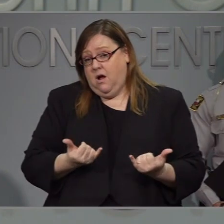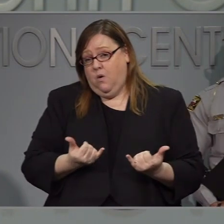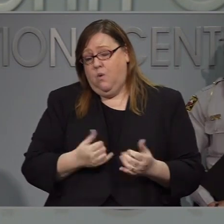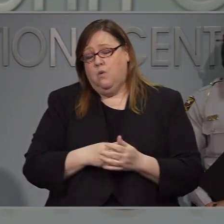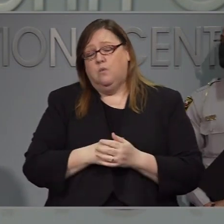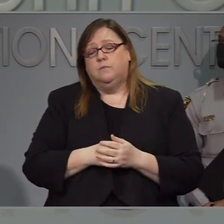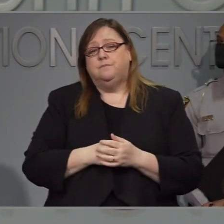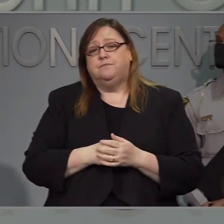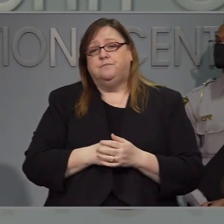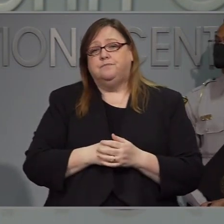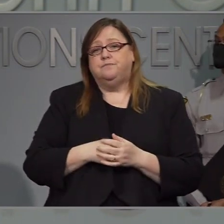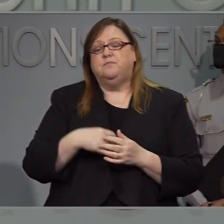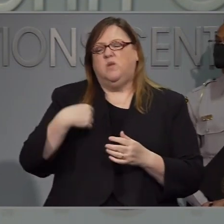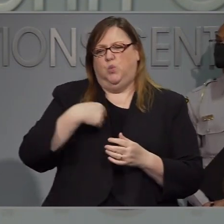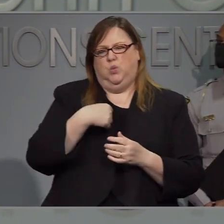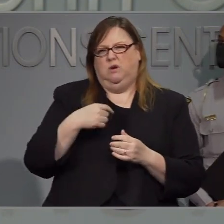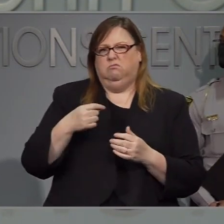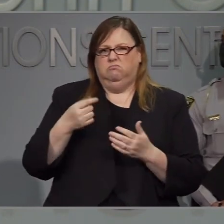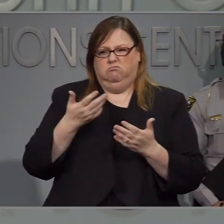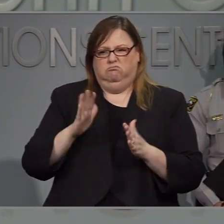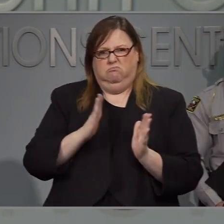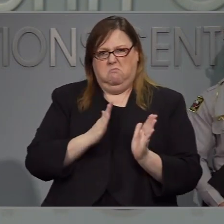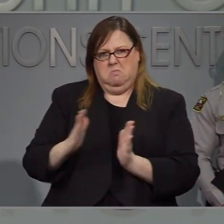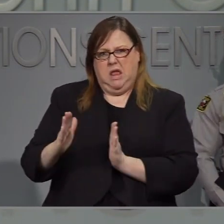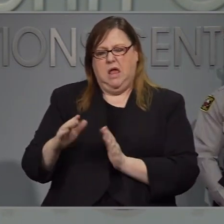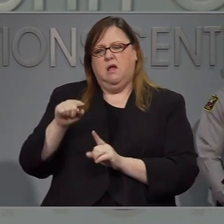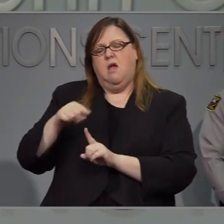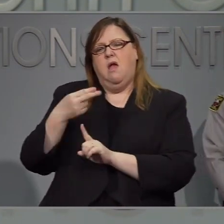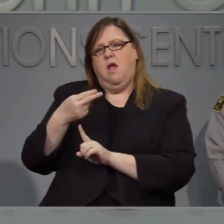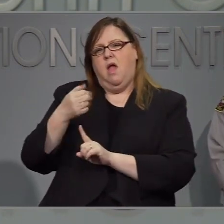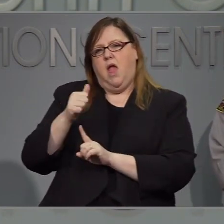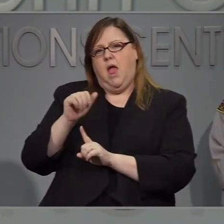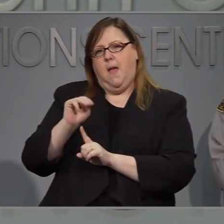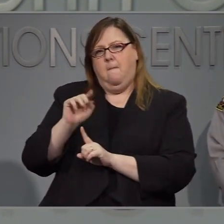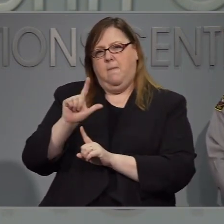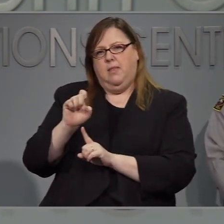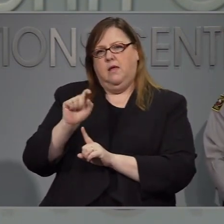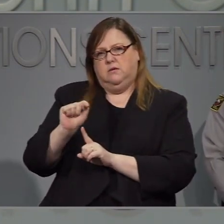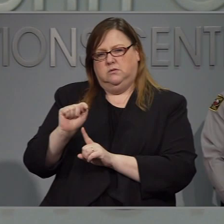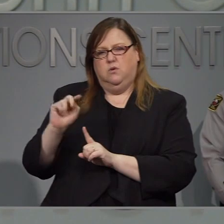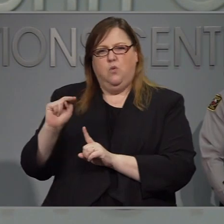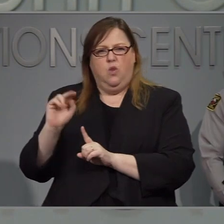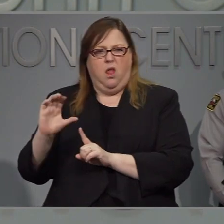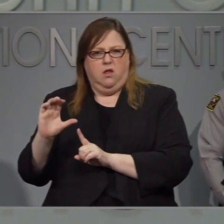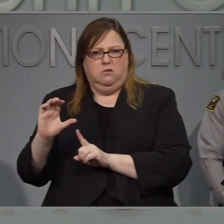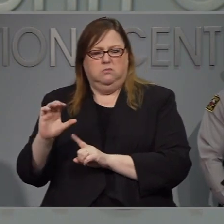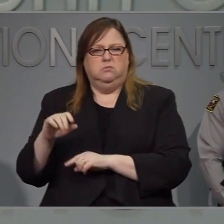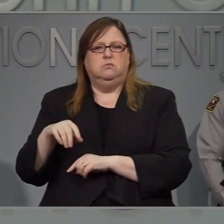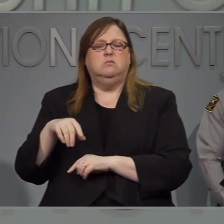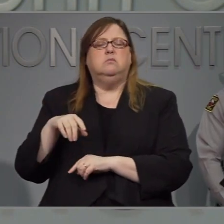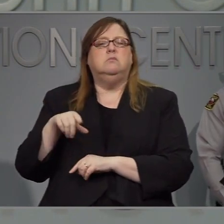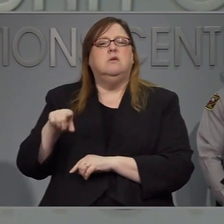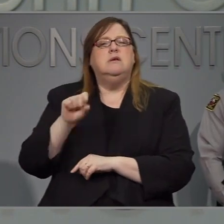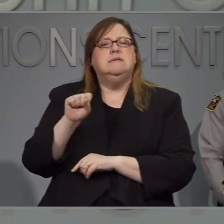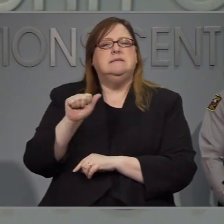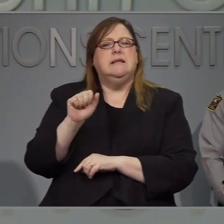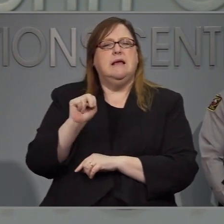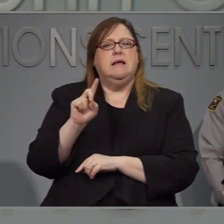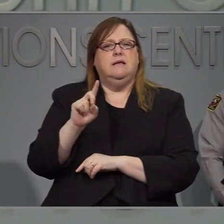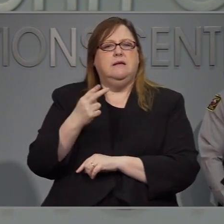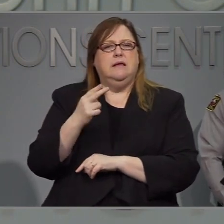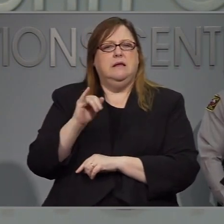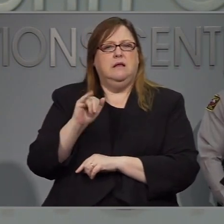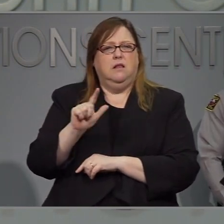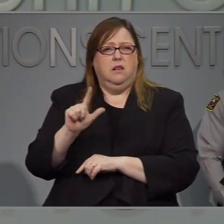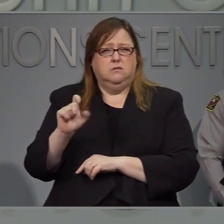Actualmente tenemos un albergue médico que podemos utilizar en Hamlet Carolina del Norte en el